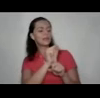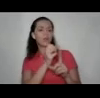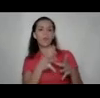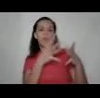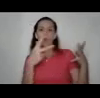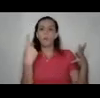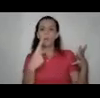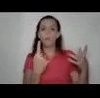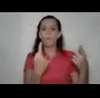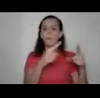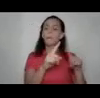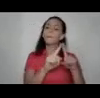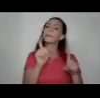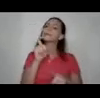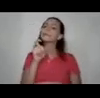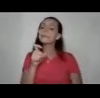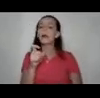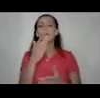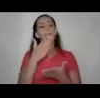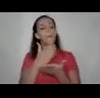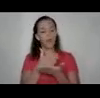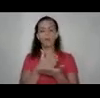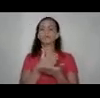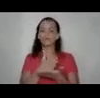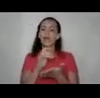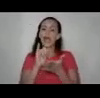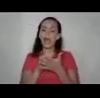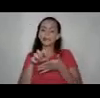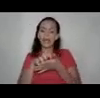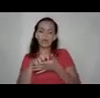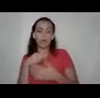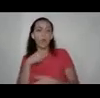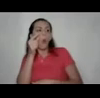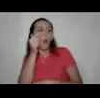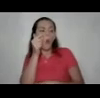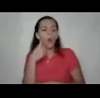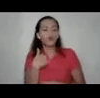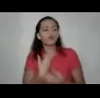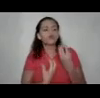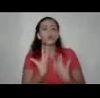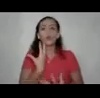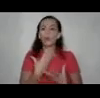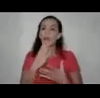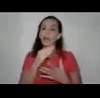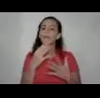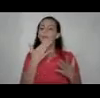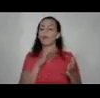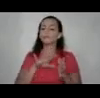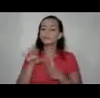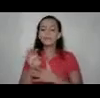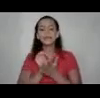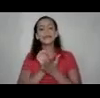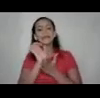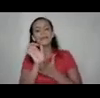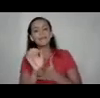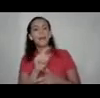ocurra pero necesitamos poner pausa a esas inquietudes o a esa curiosidad que nos surge y más bien evitar tipos